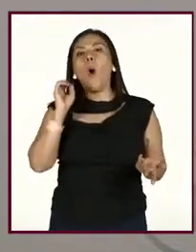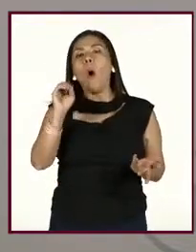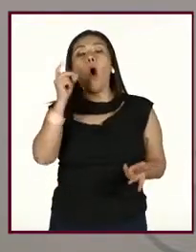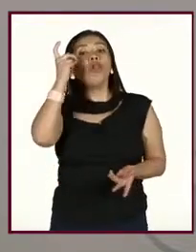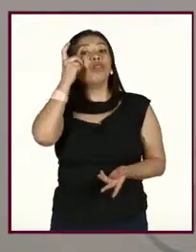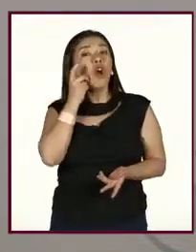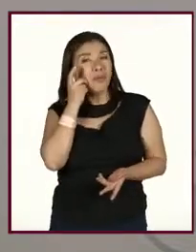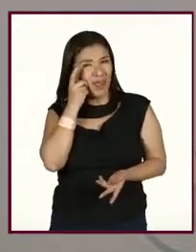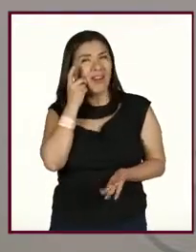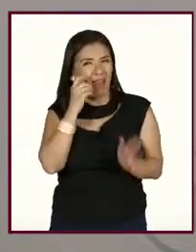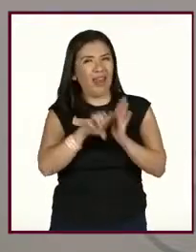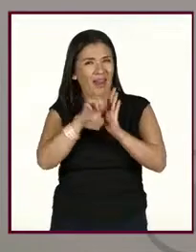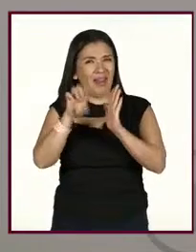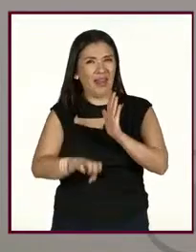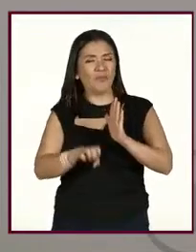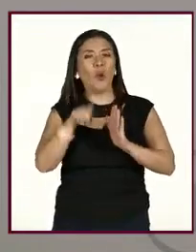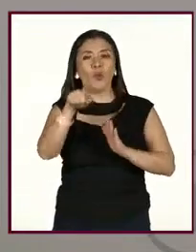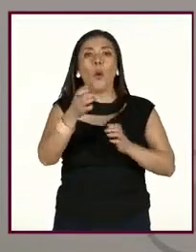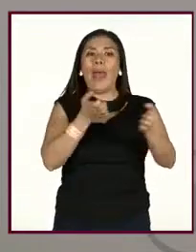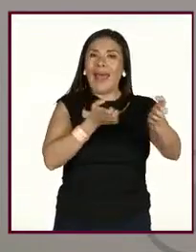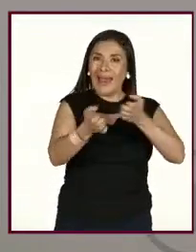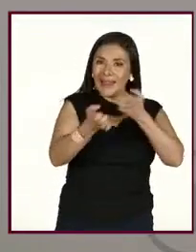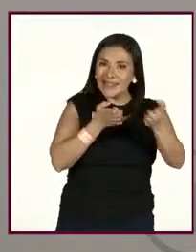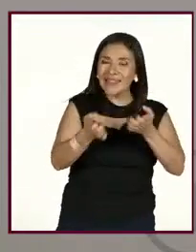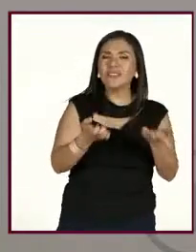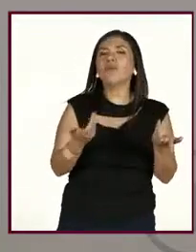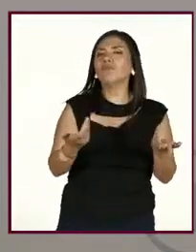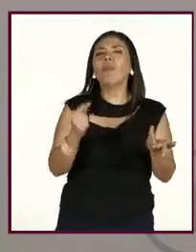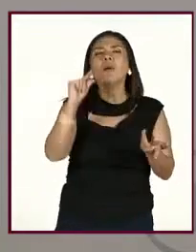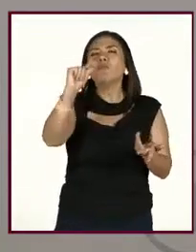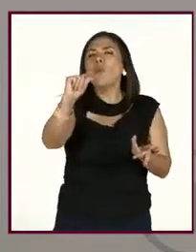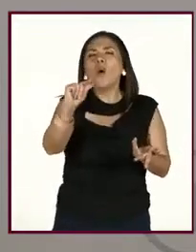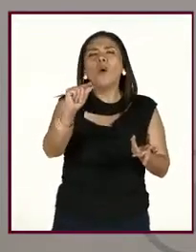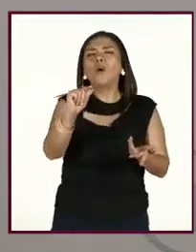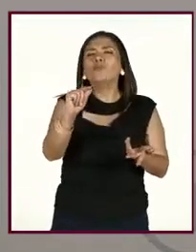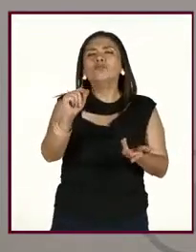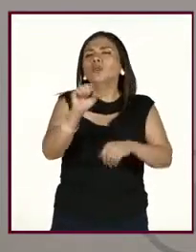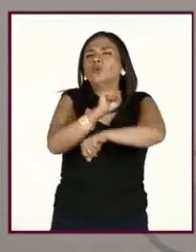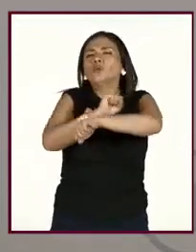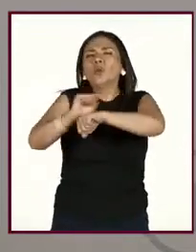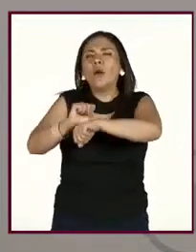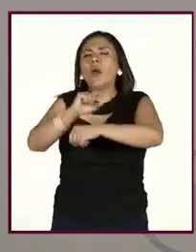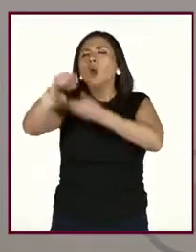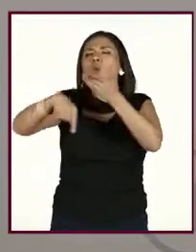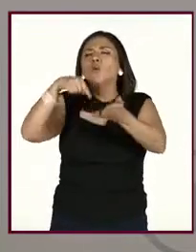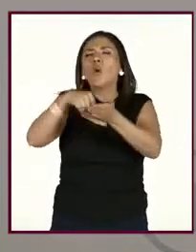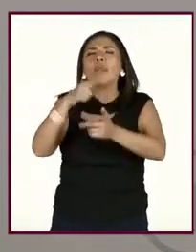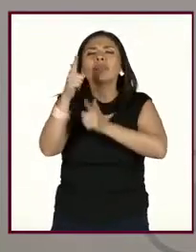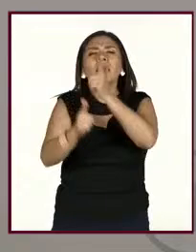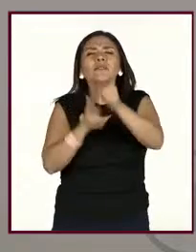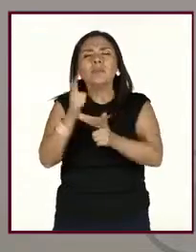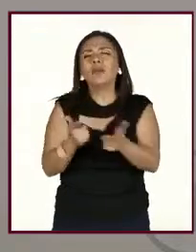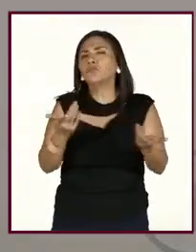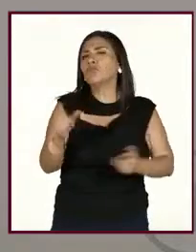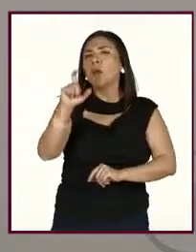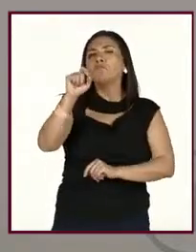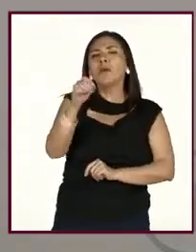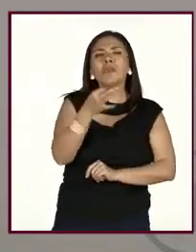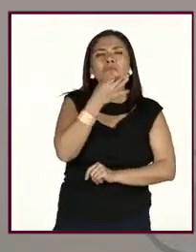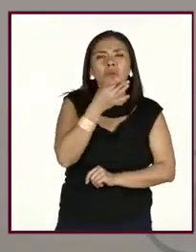dormir, tratar de dormir, la actividad física, como les mencionaba, pues, tratar de hacerse esos pequeños espacios, aunque sea 20 minutos.